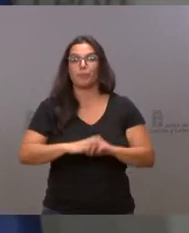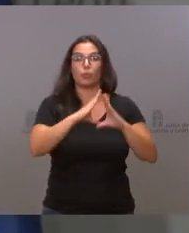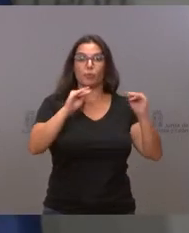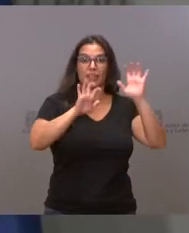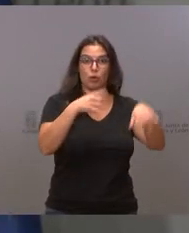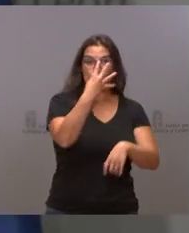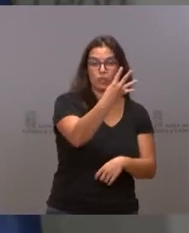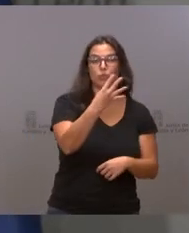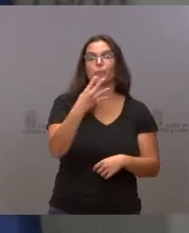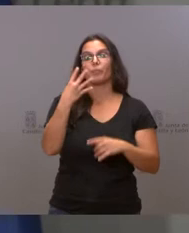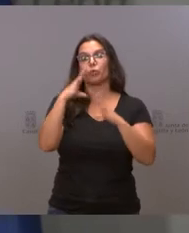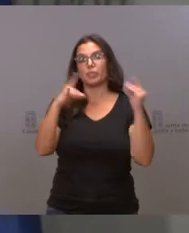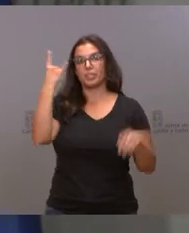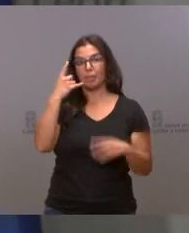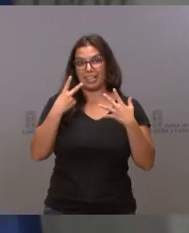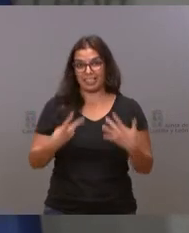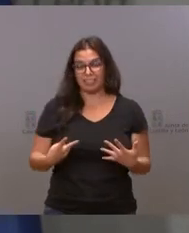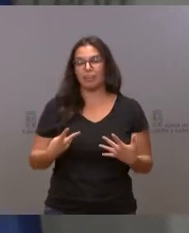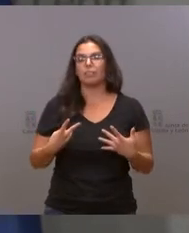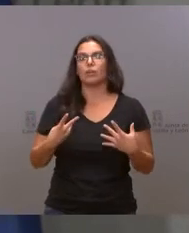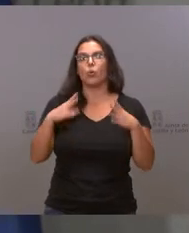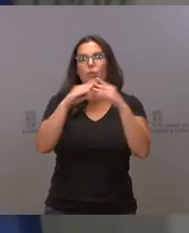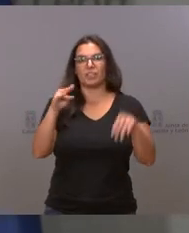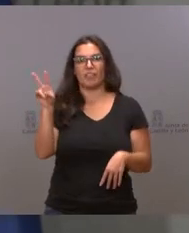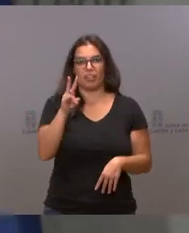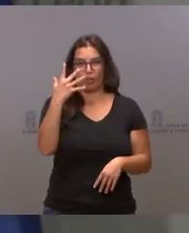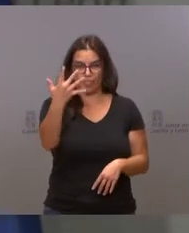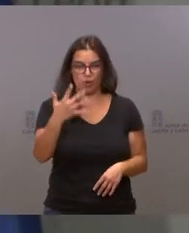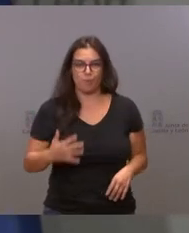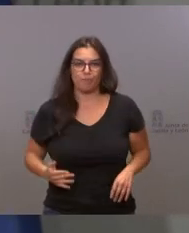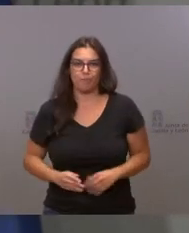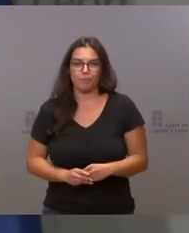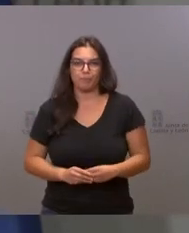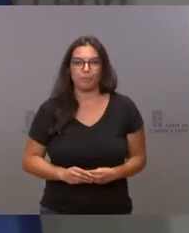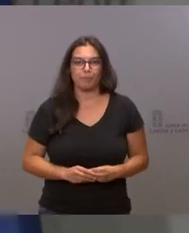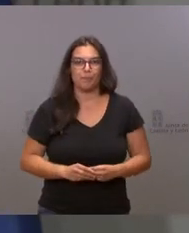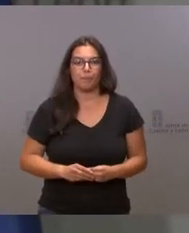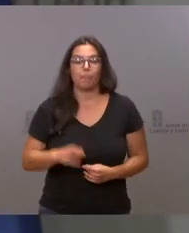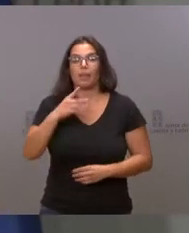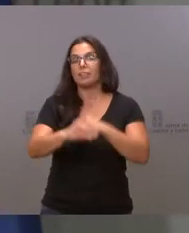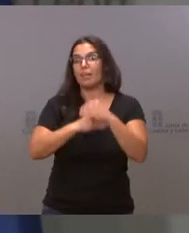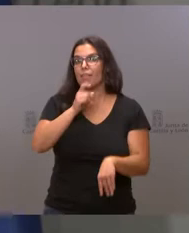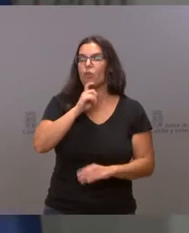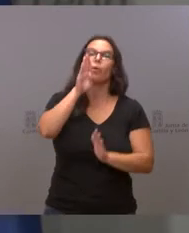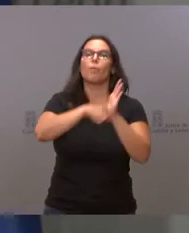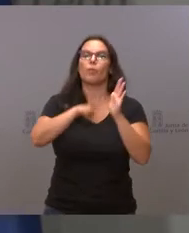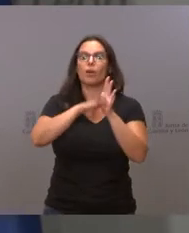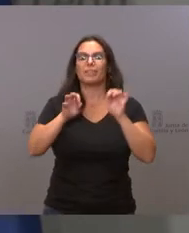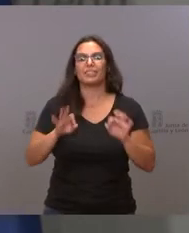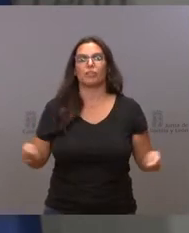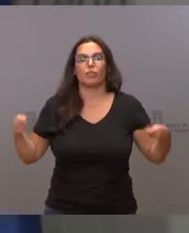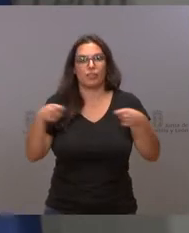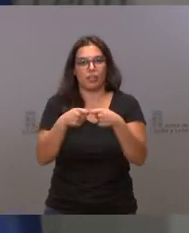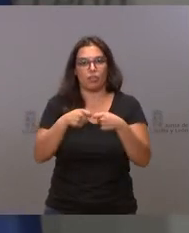cuatro, la de Salamanca con siete y la de Valladolid con otros cinco. Esto se hace mediante un programa de cofinanciación en la